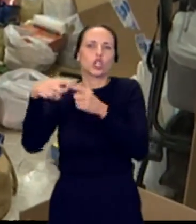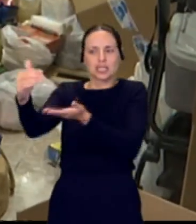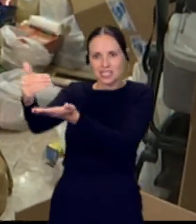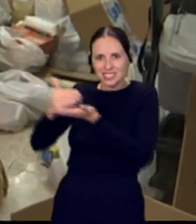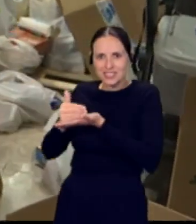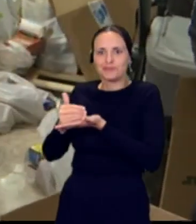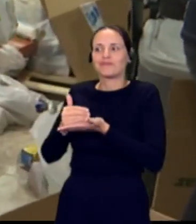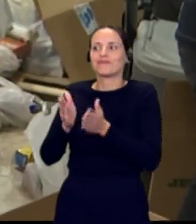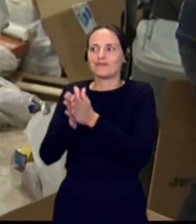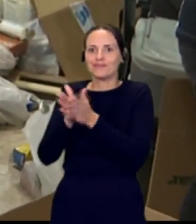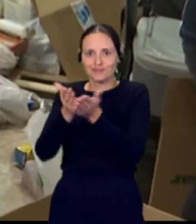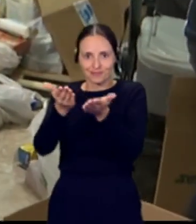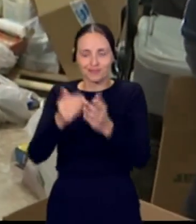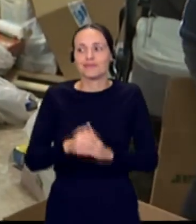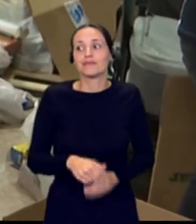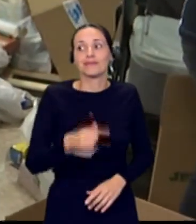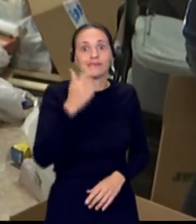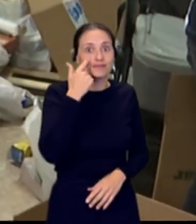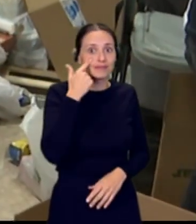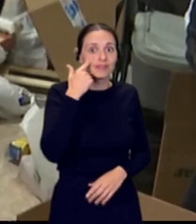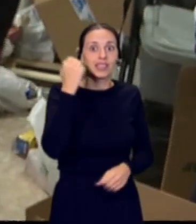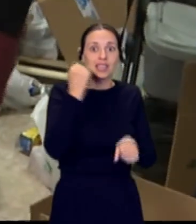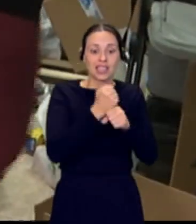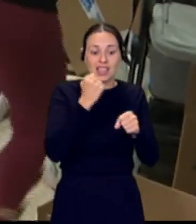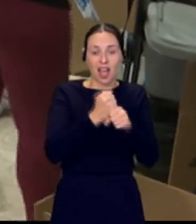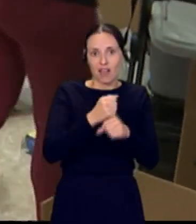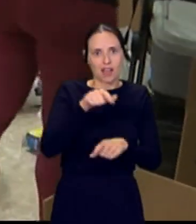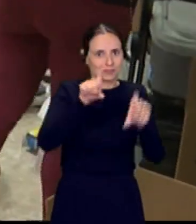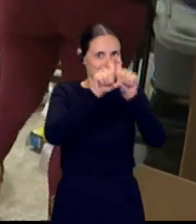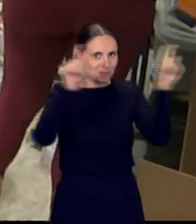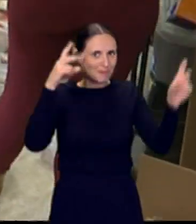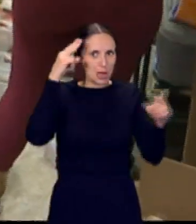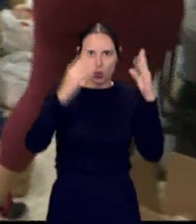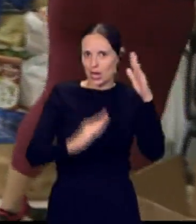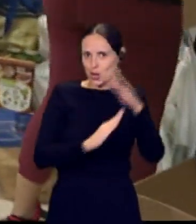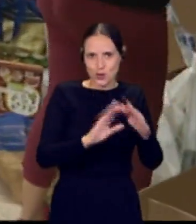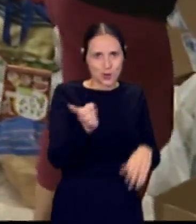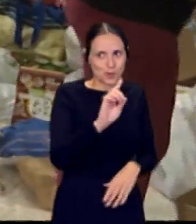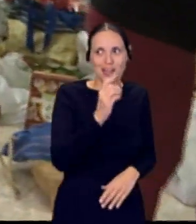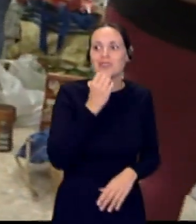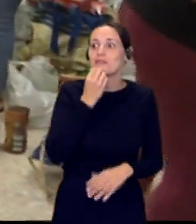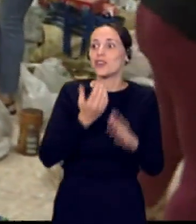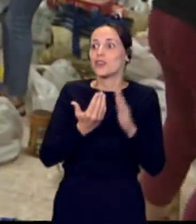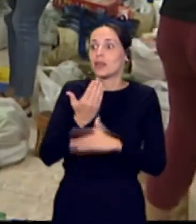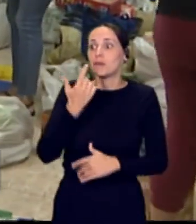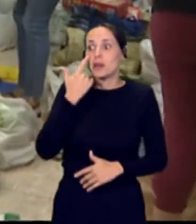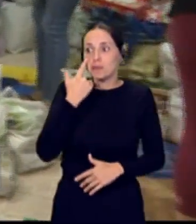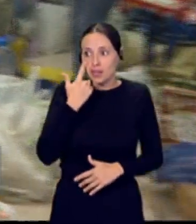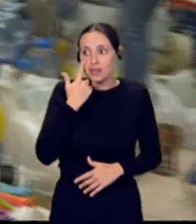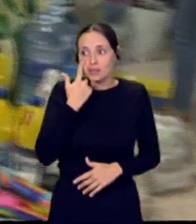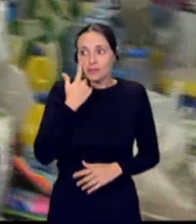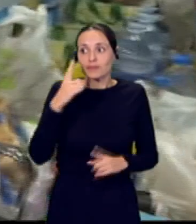Como ven, no paran de trabajar en esta peluquería de majada marcial. Buenos días, Canarias. Pero es que además se han realizado